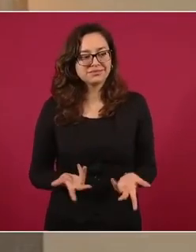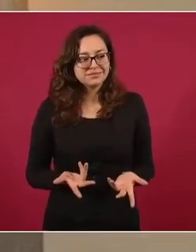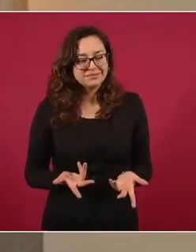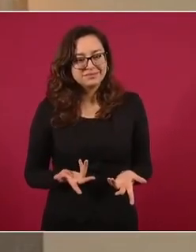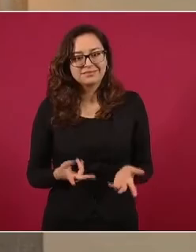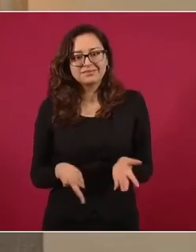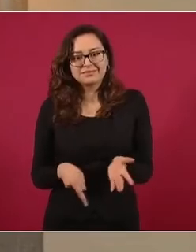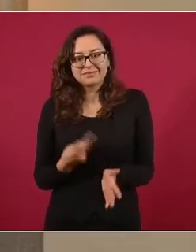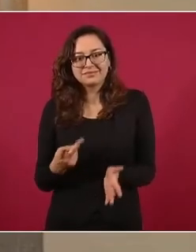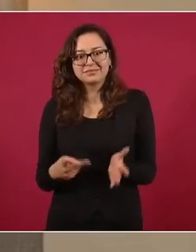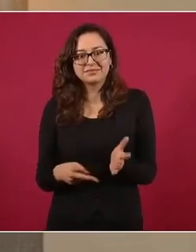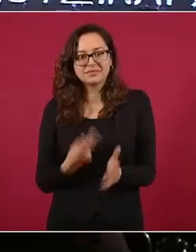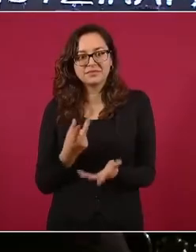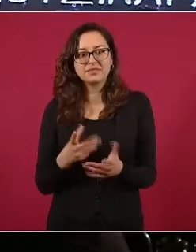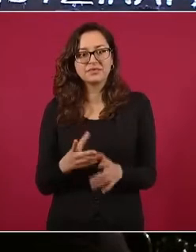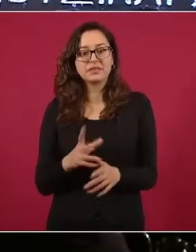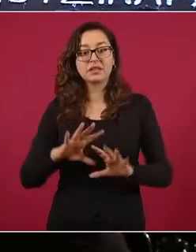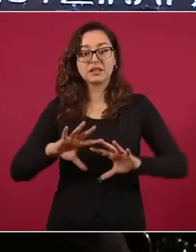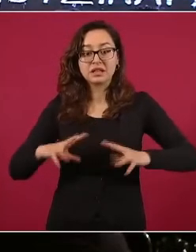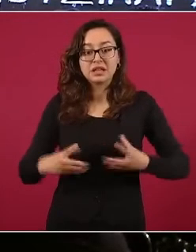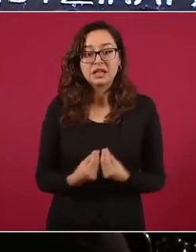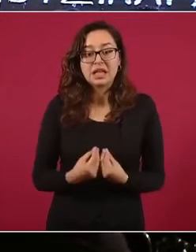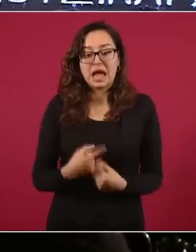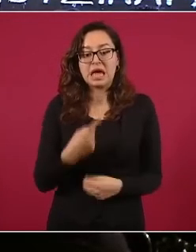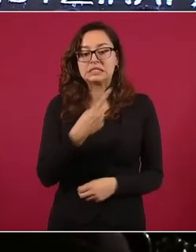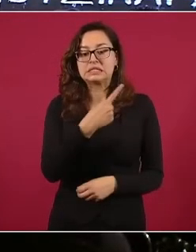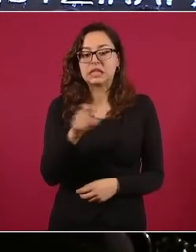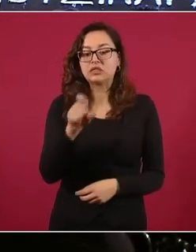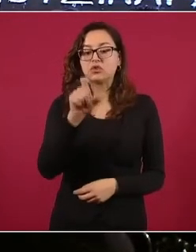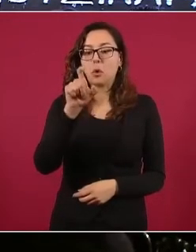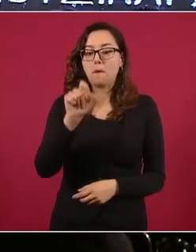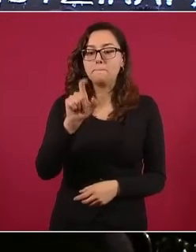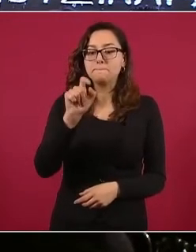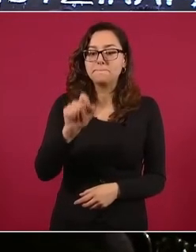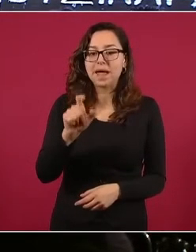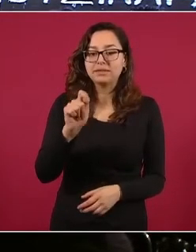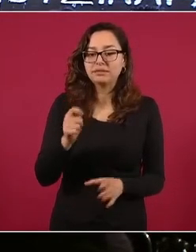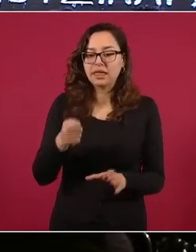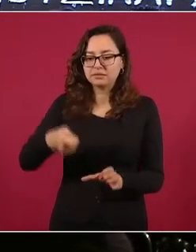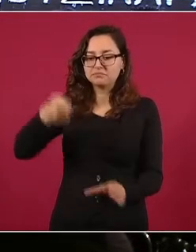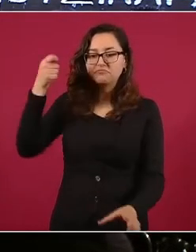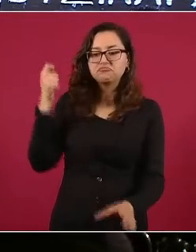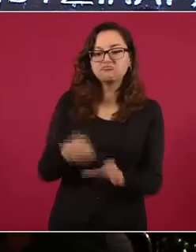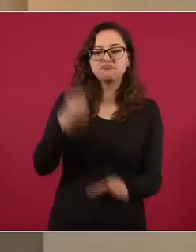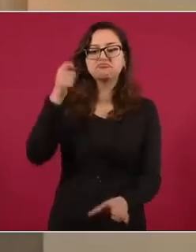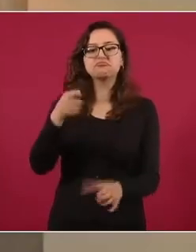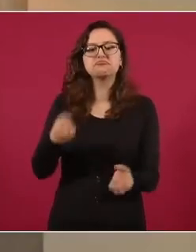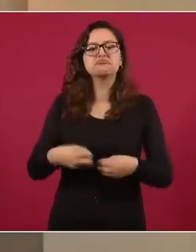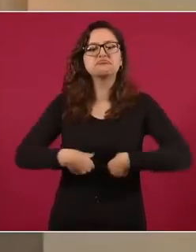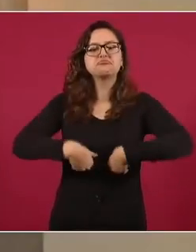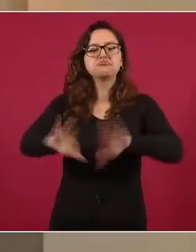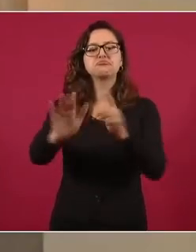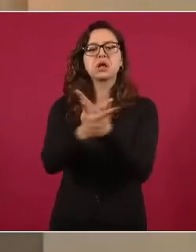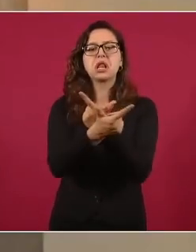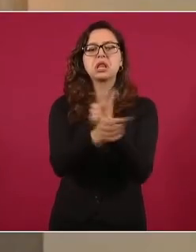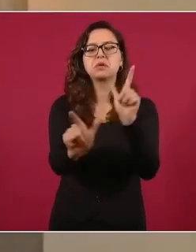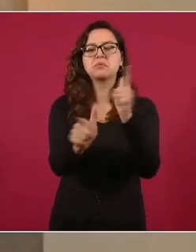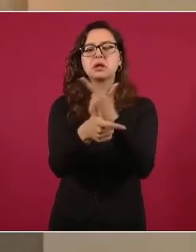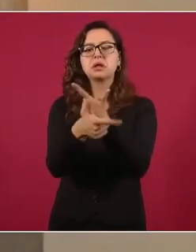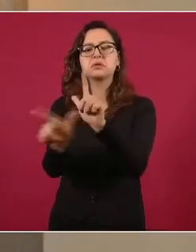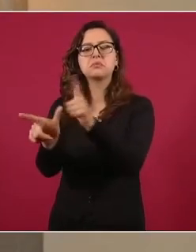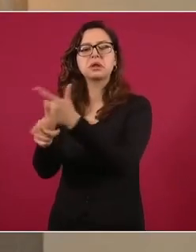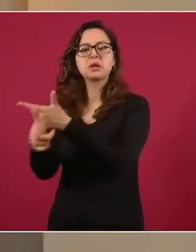suman 120 libertades absolutorias dictadas por este juez a favor de los